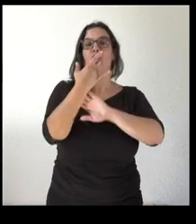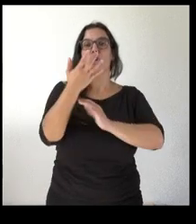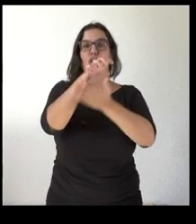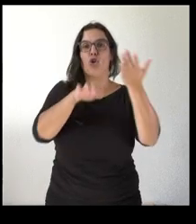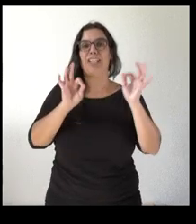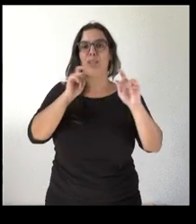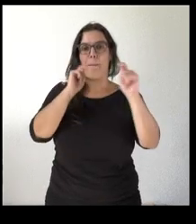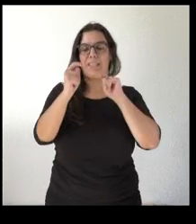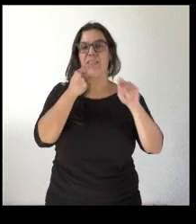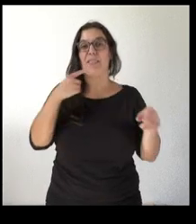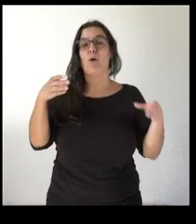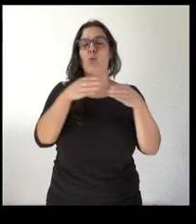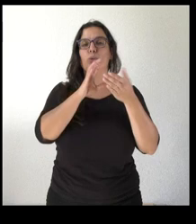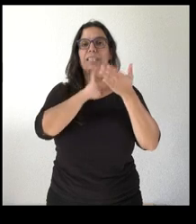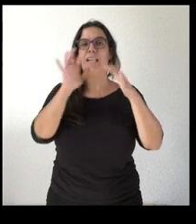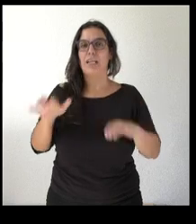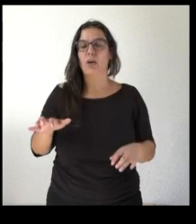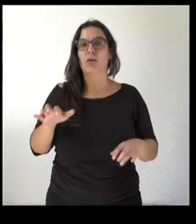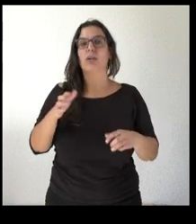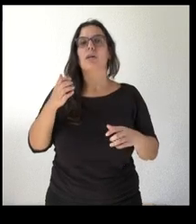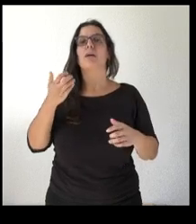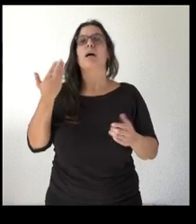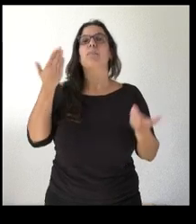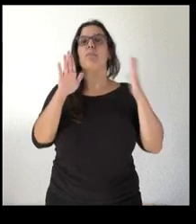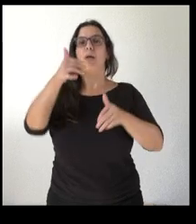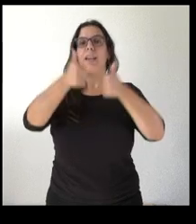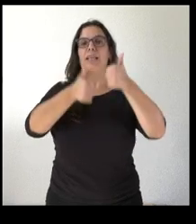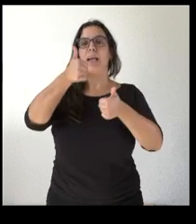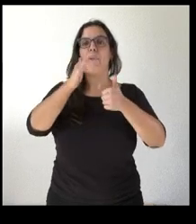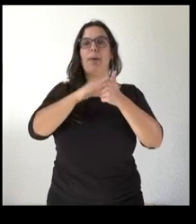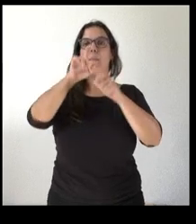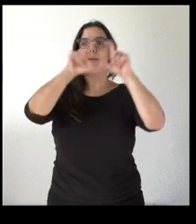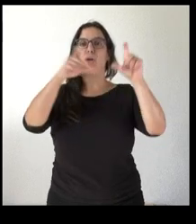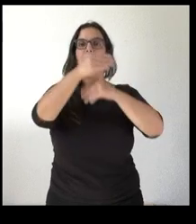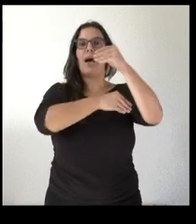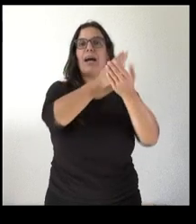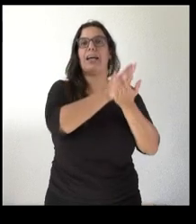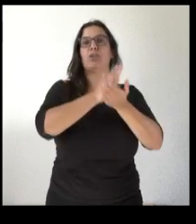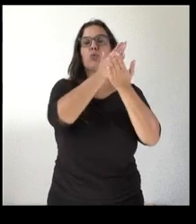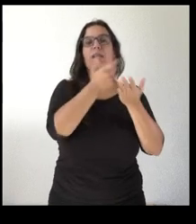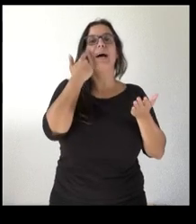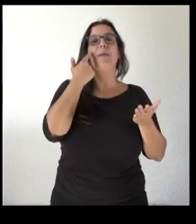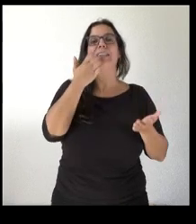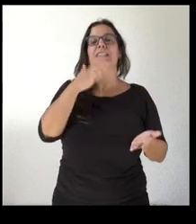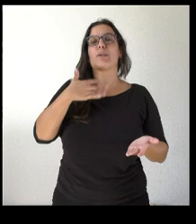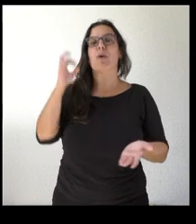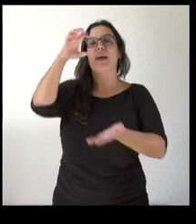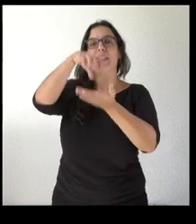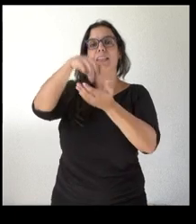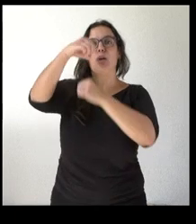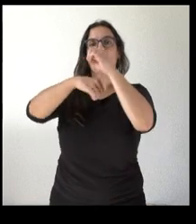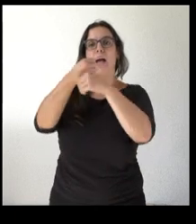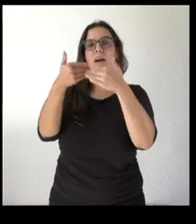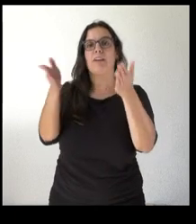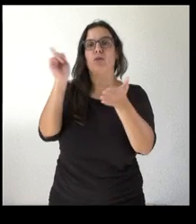dice la junta de Castilla y León licitará un estudio para comprobar la viabilidad de reabrir la central nuclear de Santa María de Garoña como una